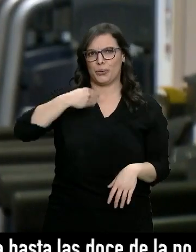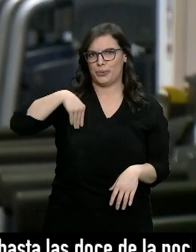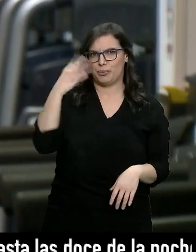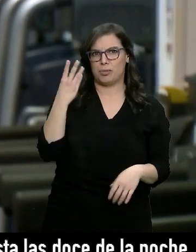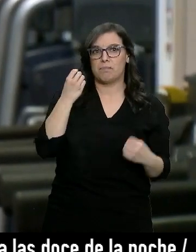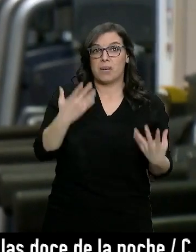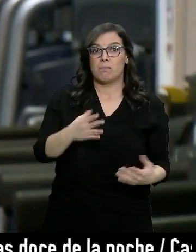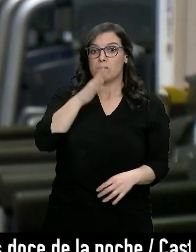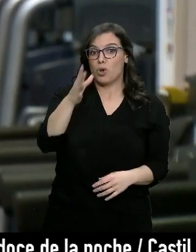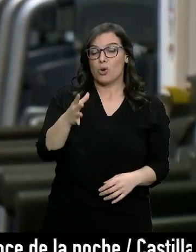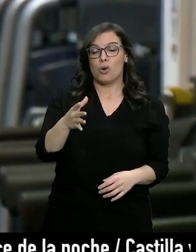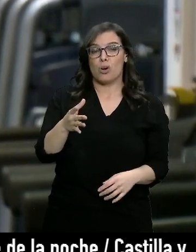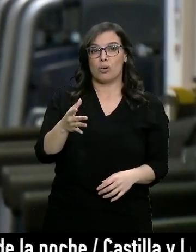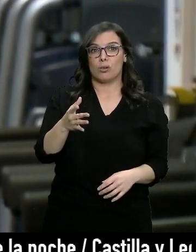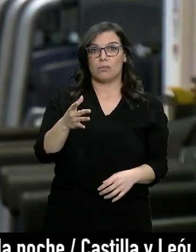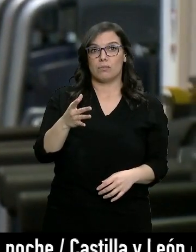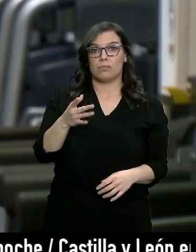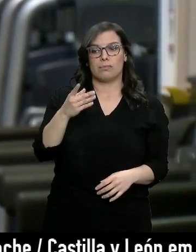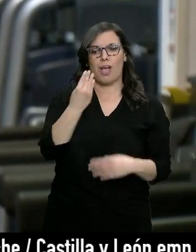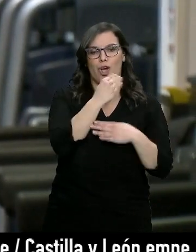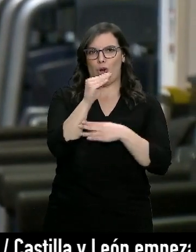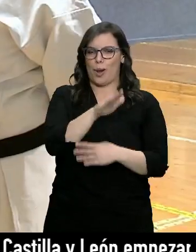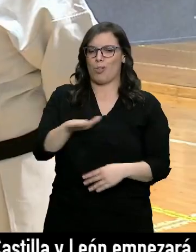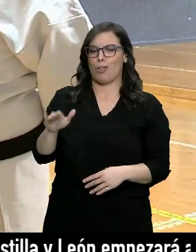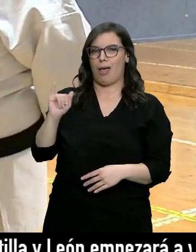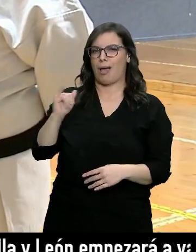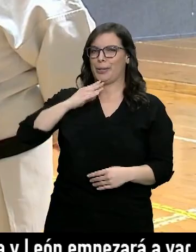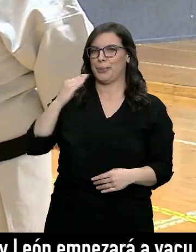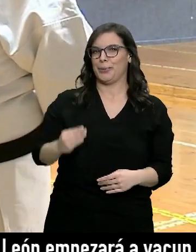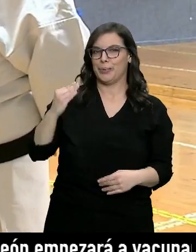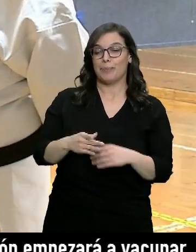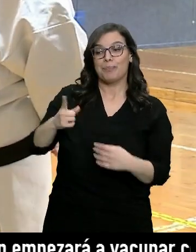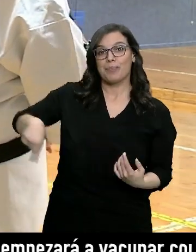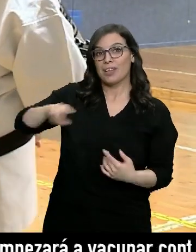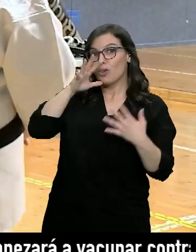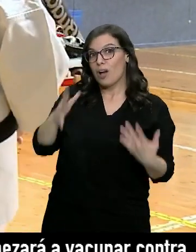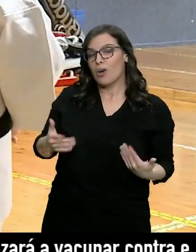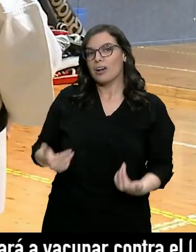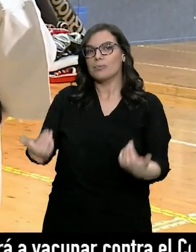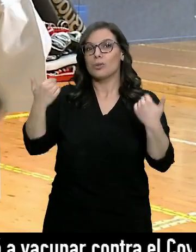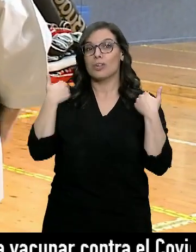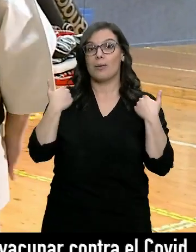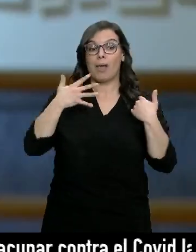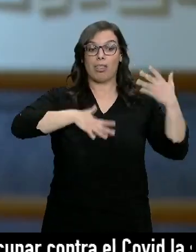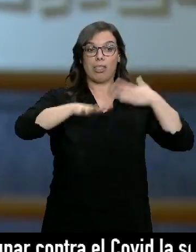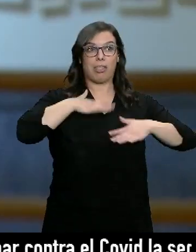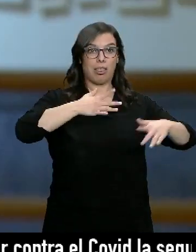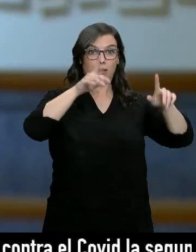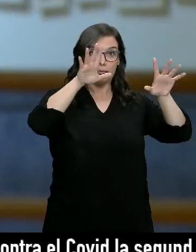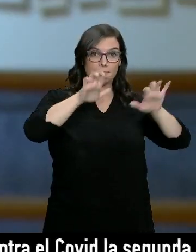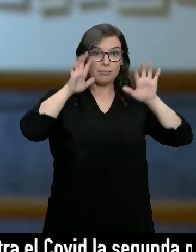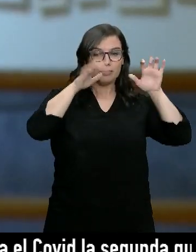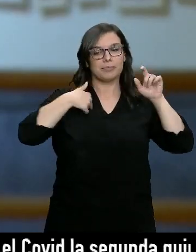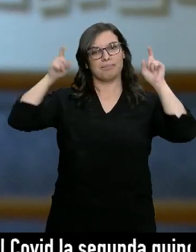Está bien, sobre todo porque tenemos una buena cantera que viene todavía por detrás. Ellos son ahora los encargados de transmitir sus conocimientos. Lo